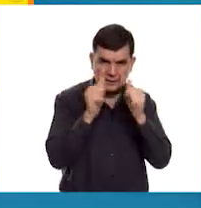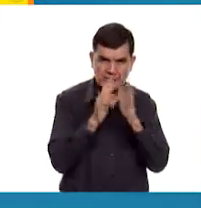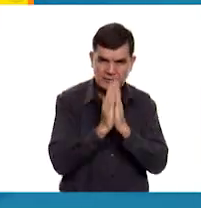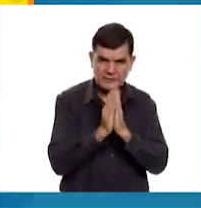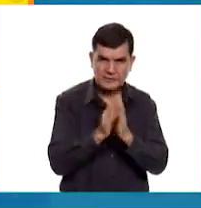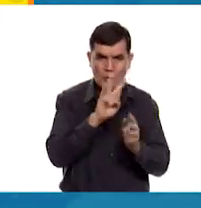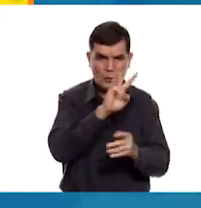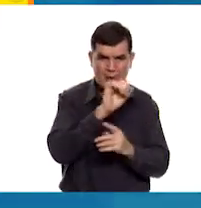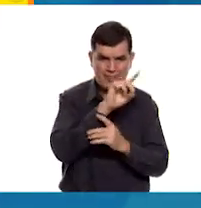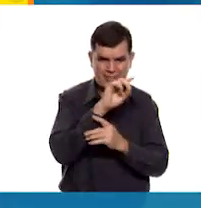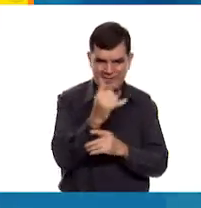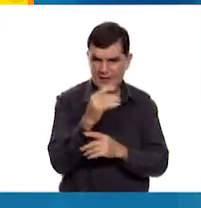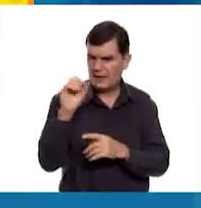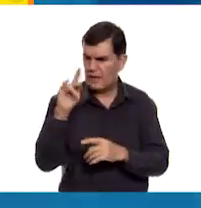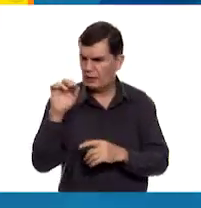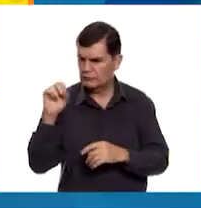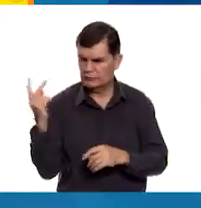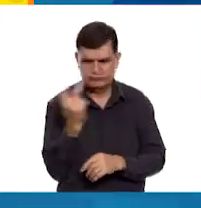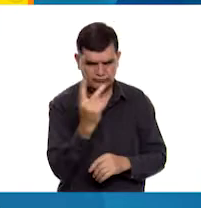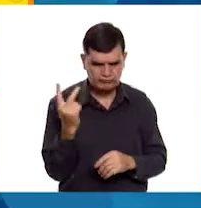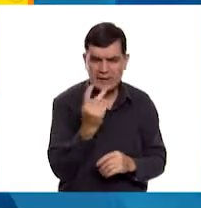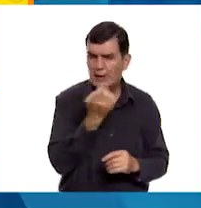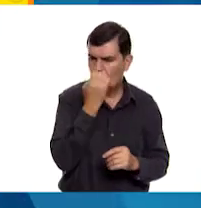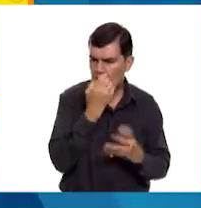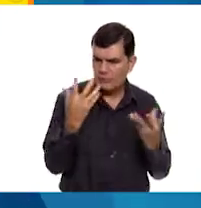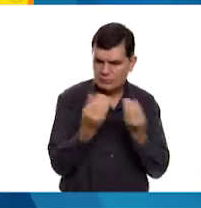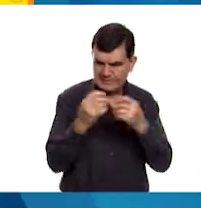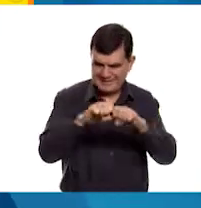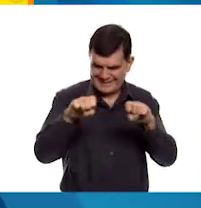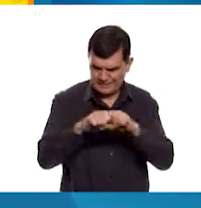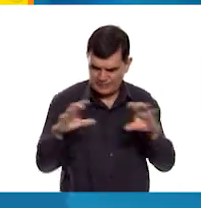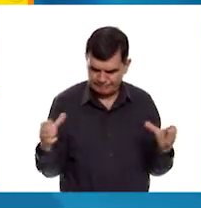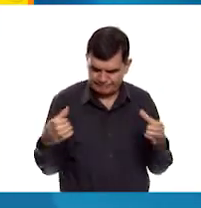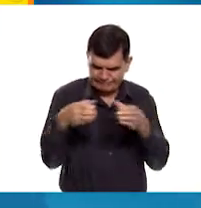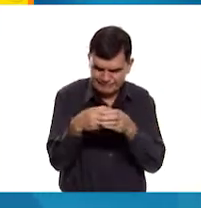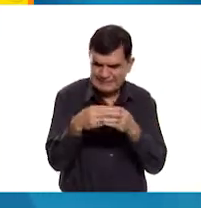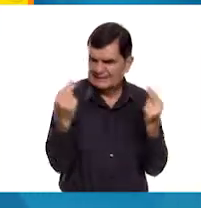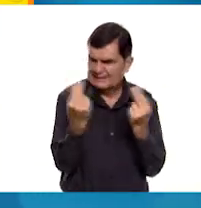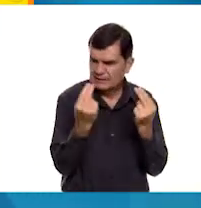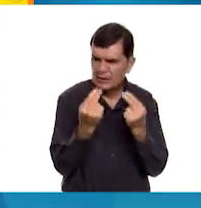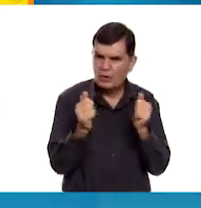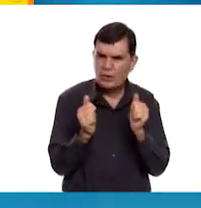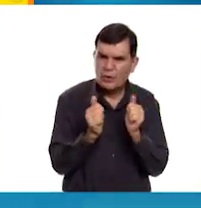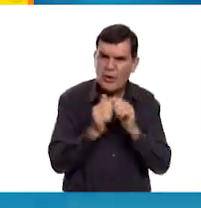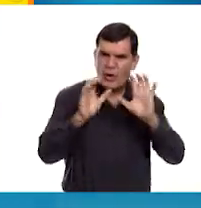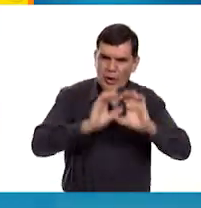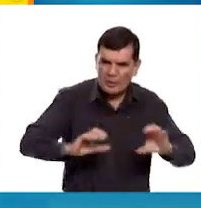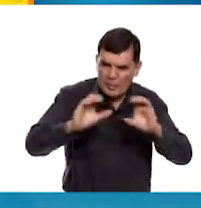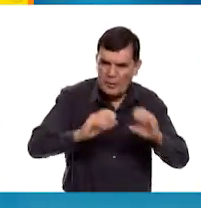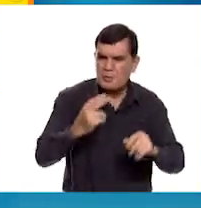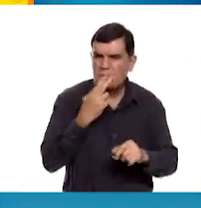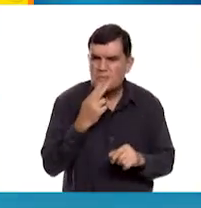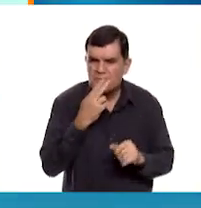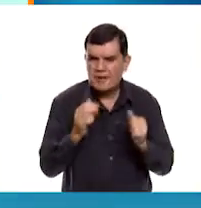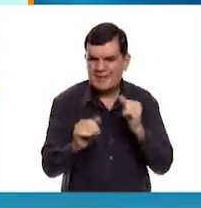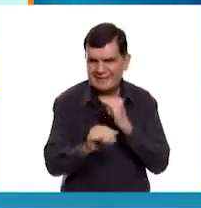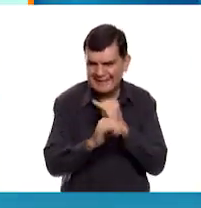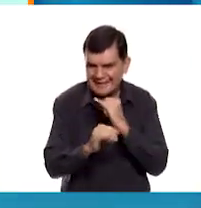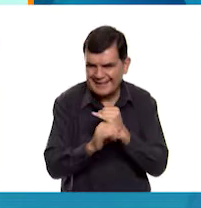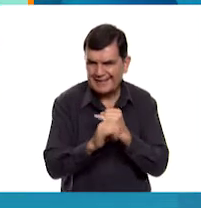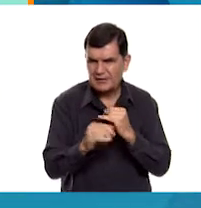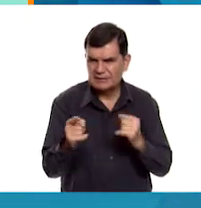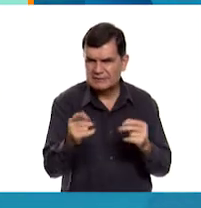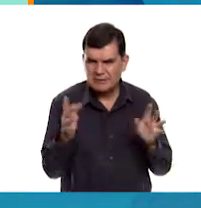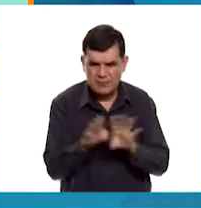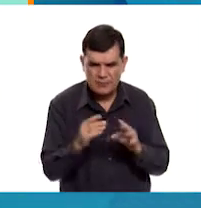Fuente y Carlitos tenían que realizar un trabajo escolar en equipo, para el cual requerían utilizar la computadora y el internet. Hay que